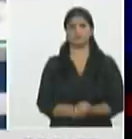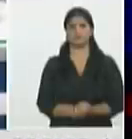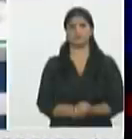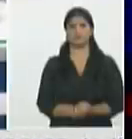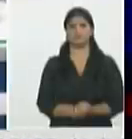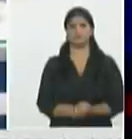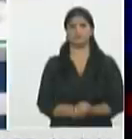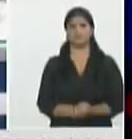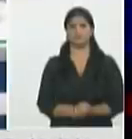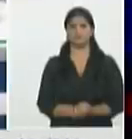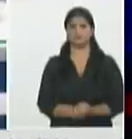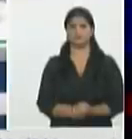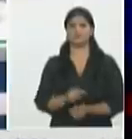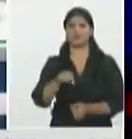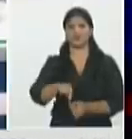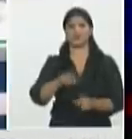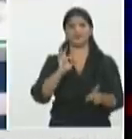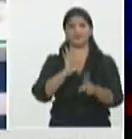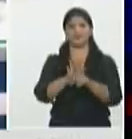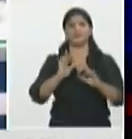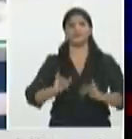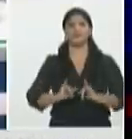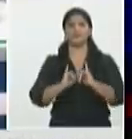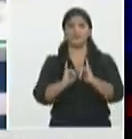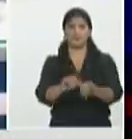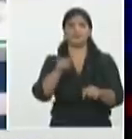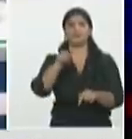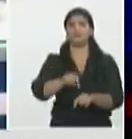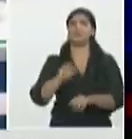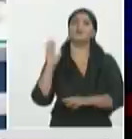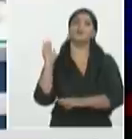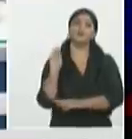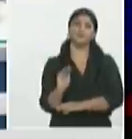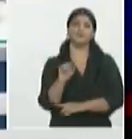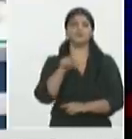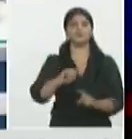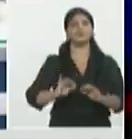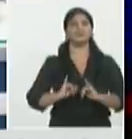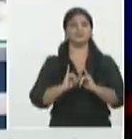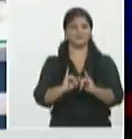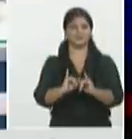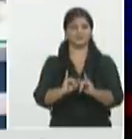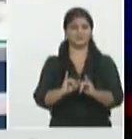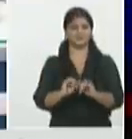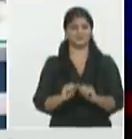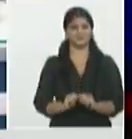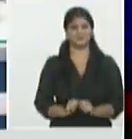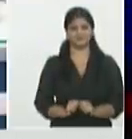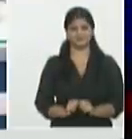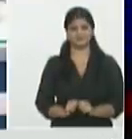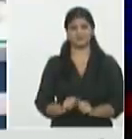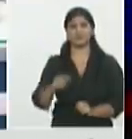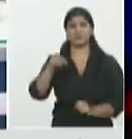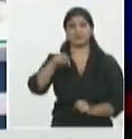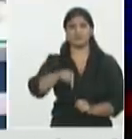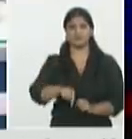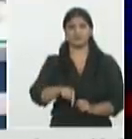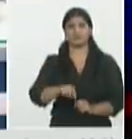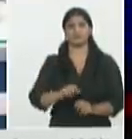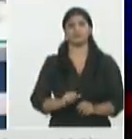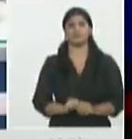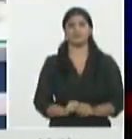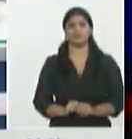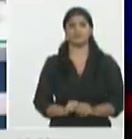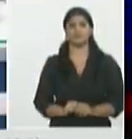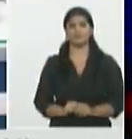segundo momento en esta conferencia de prensa nos acompaña desde la media hora la intérprete de lengua de señas Yasmina Rami